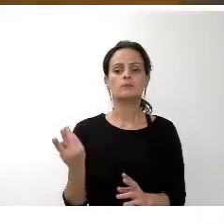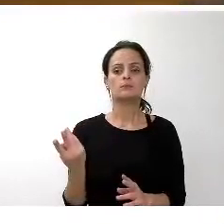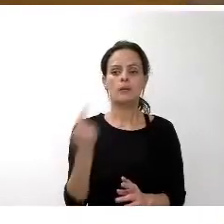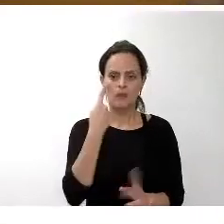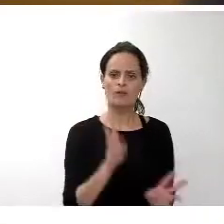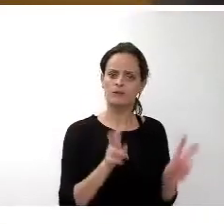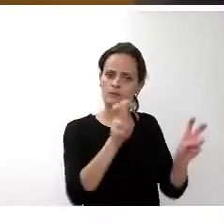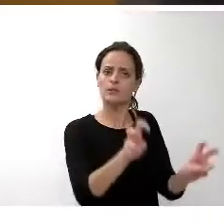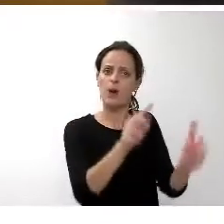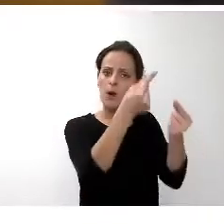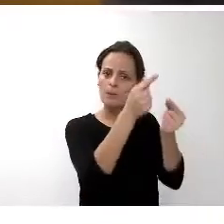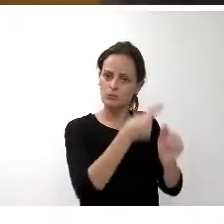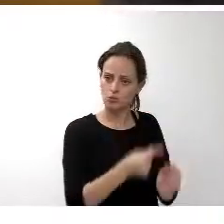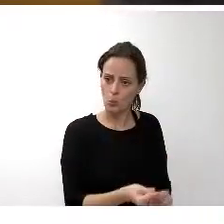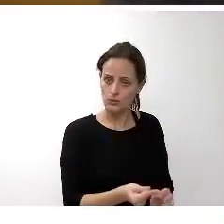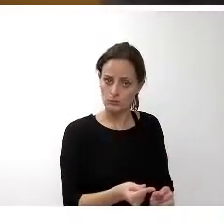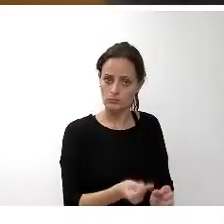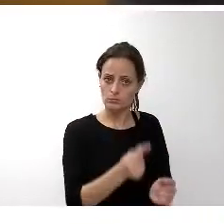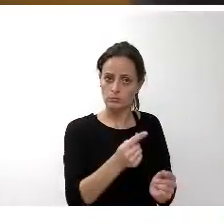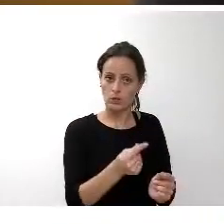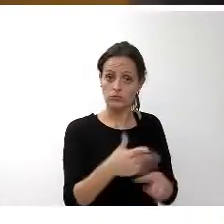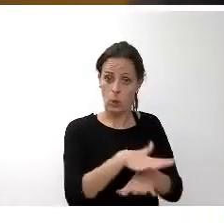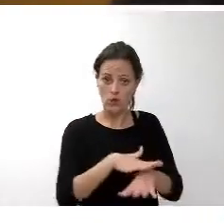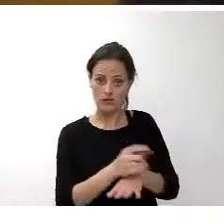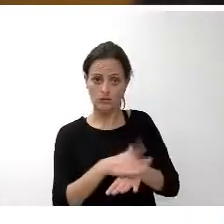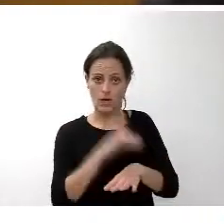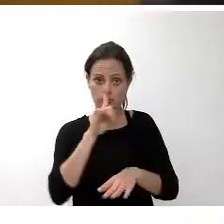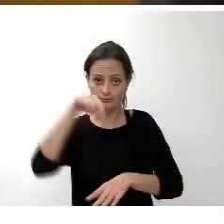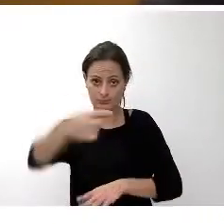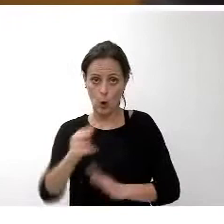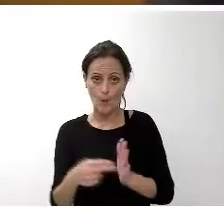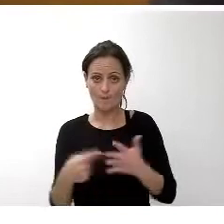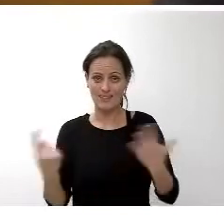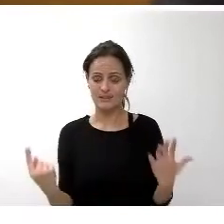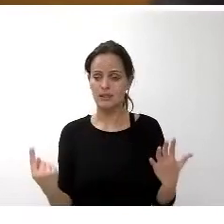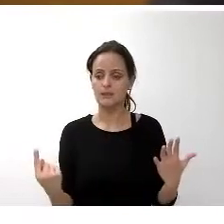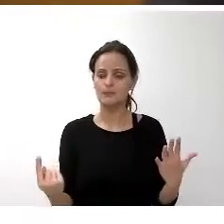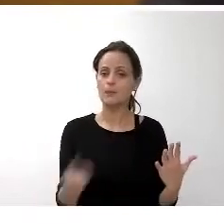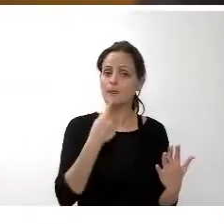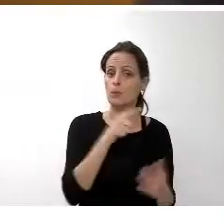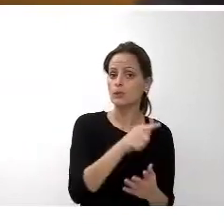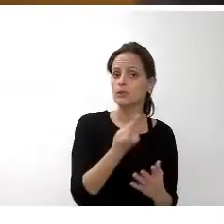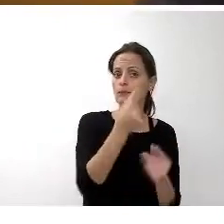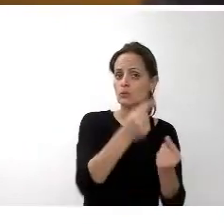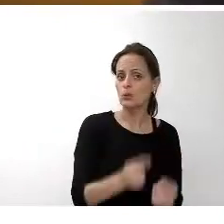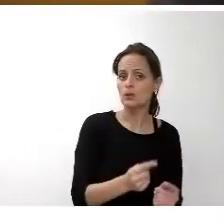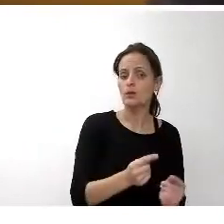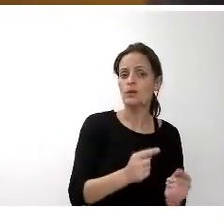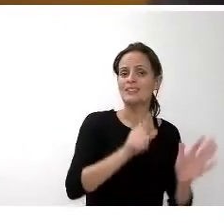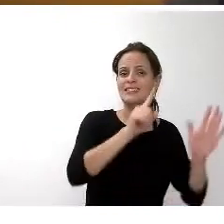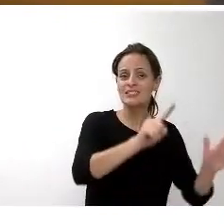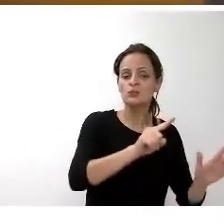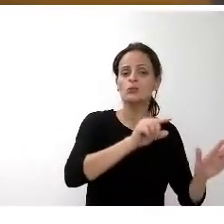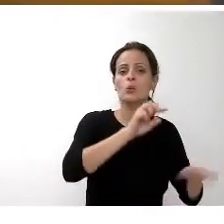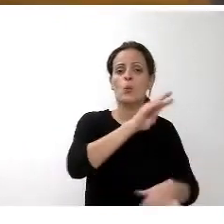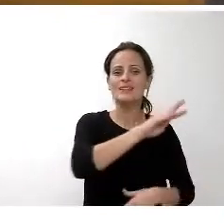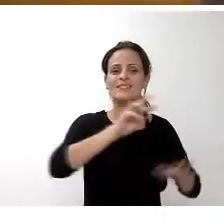la corporación para 2016, comentar que es un presupuesto que asciende a 648.000